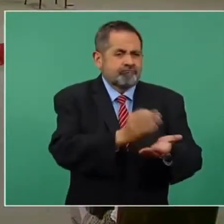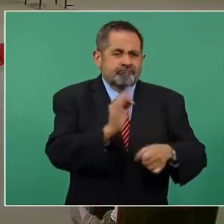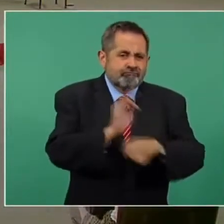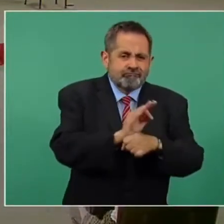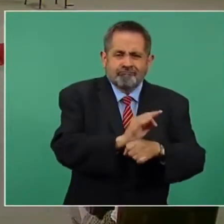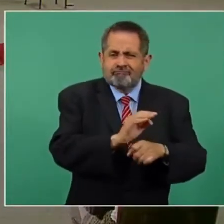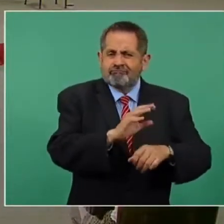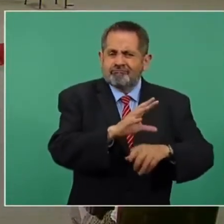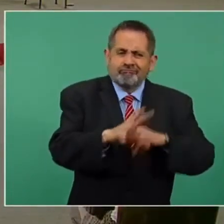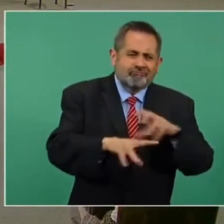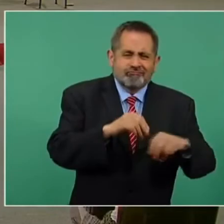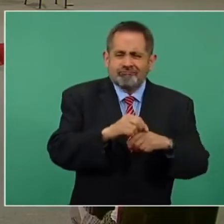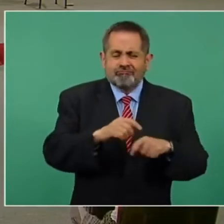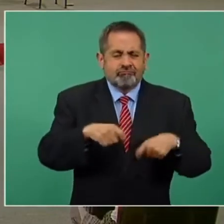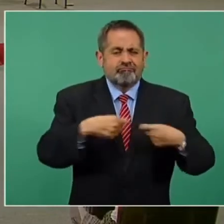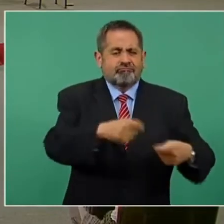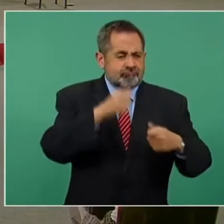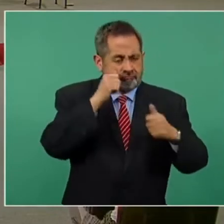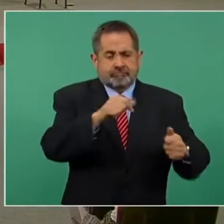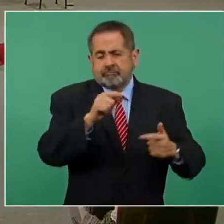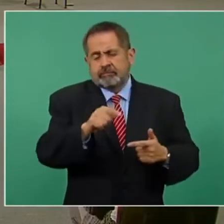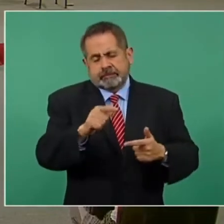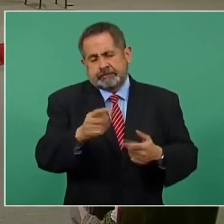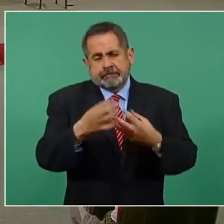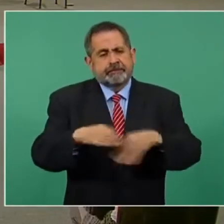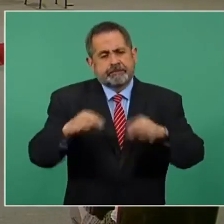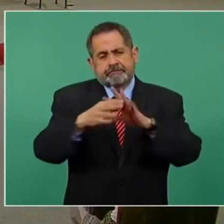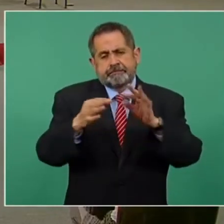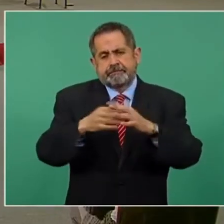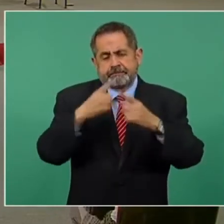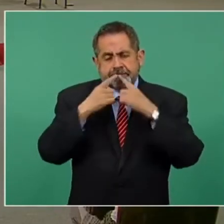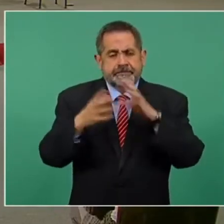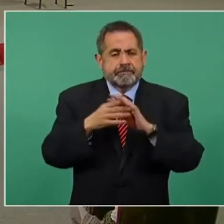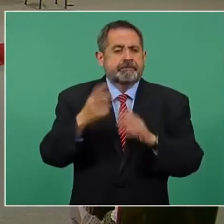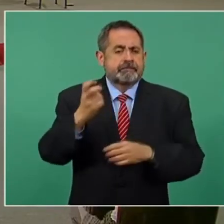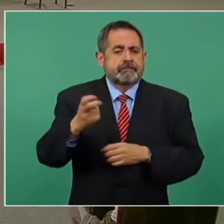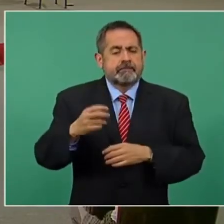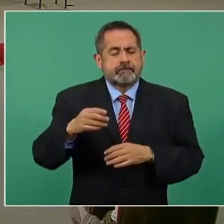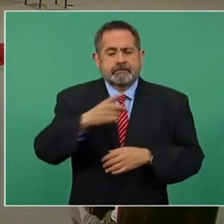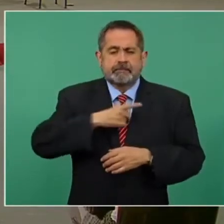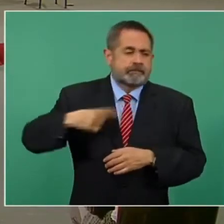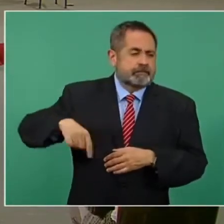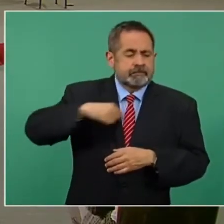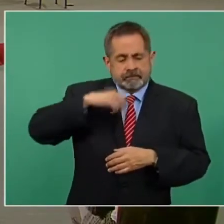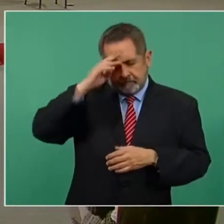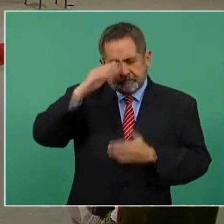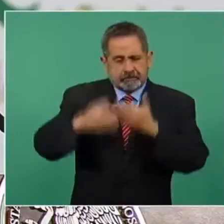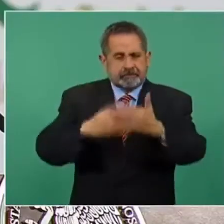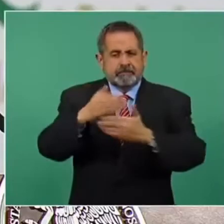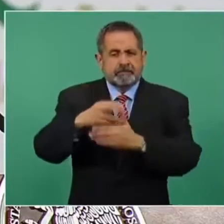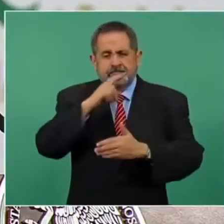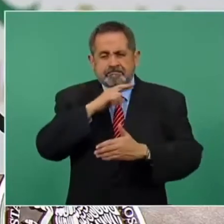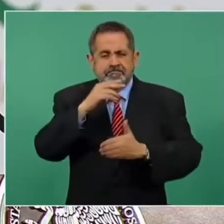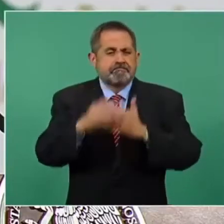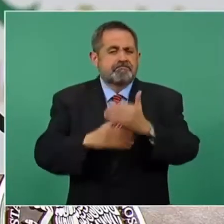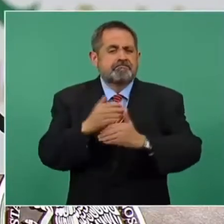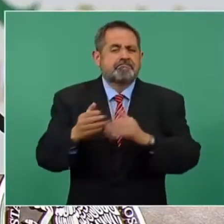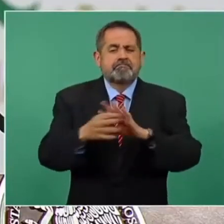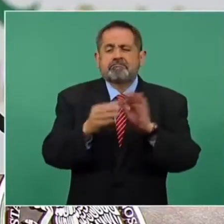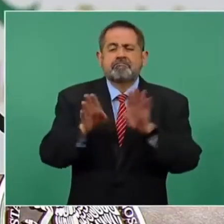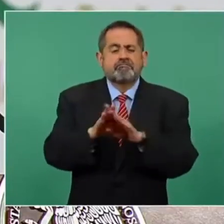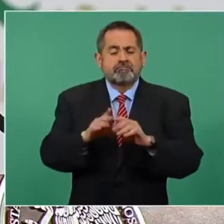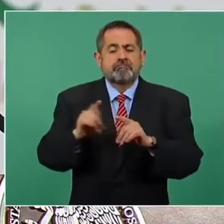reparación, sino en las medidas de atención. Y por supuesto, esperemos avanzar pronto en la creación del Centro de Identificación